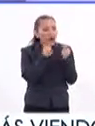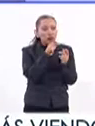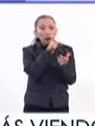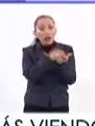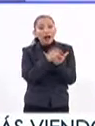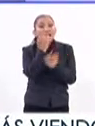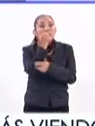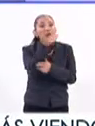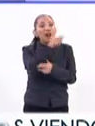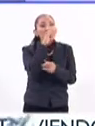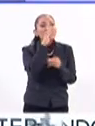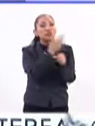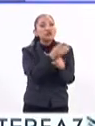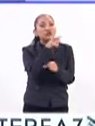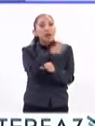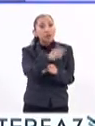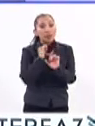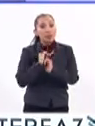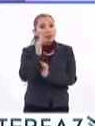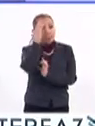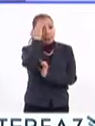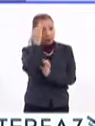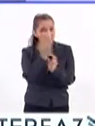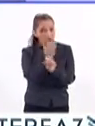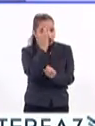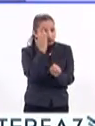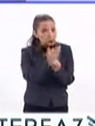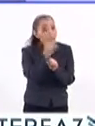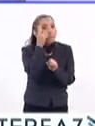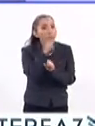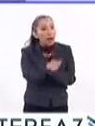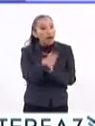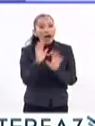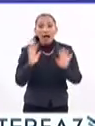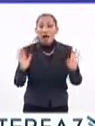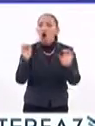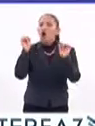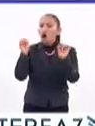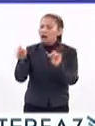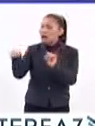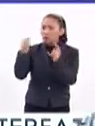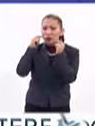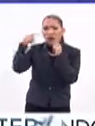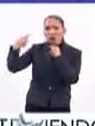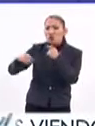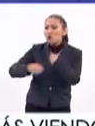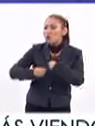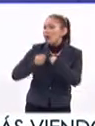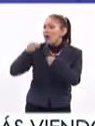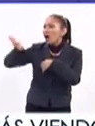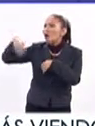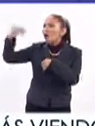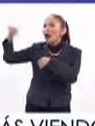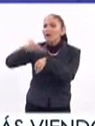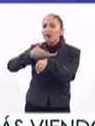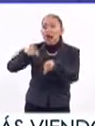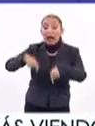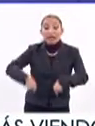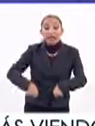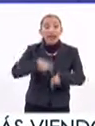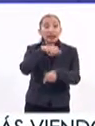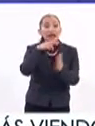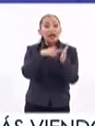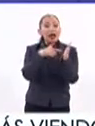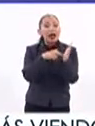plantel tiene la responsabilidad y la autoridad suficiente como para decir, ok, no importa lo que pase afuera, pero aquí adentro de estas cuatro